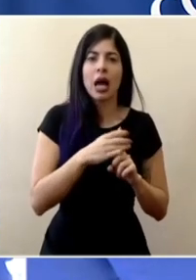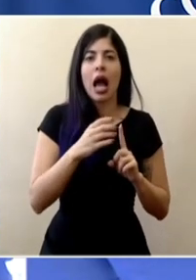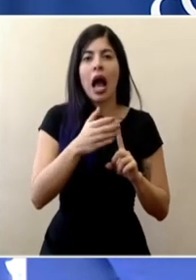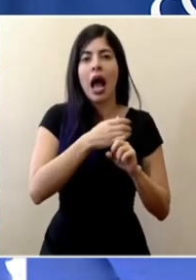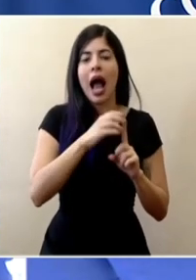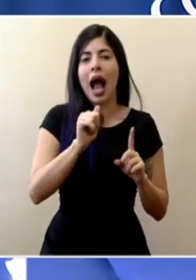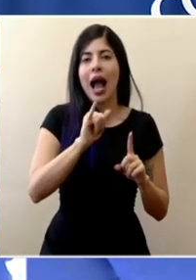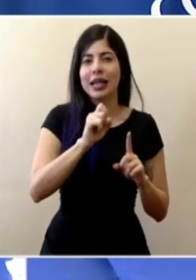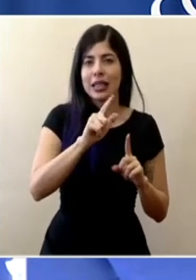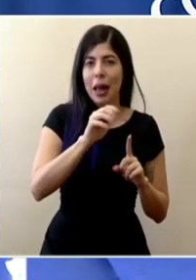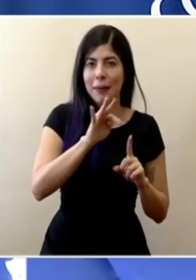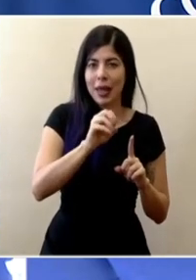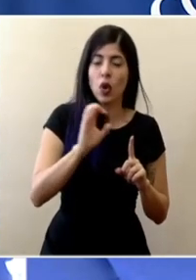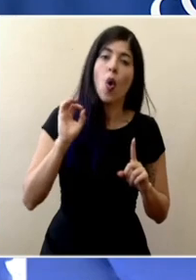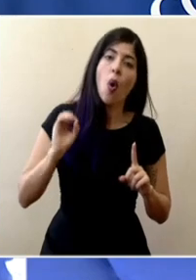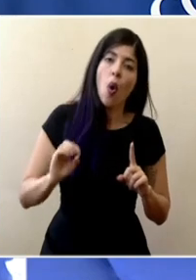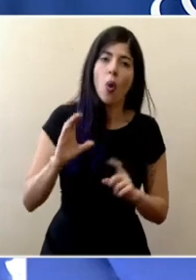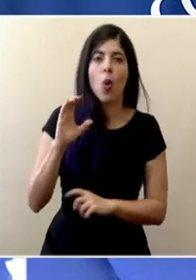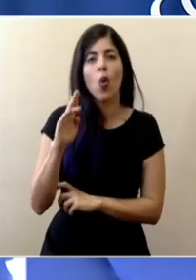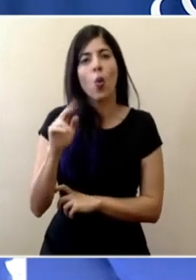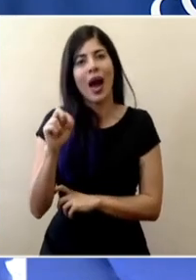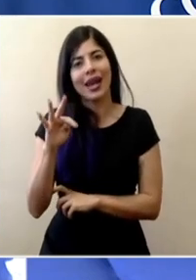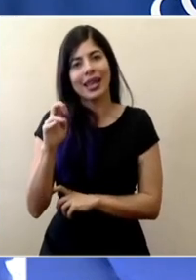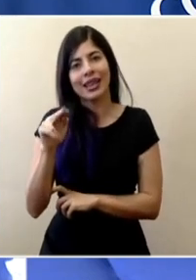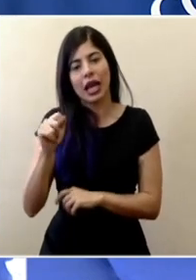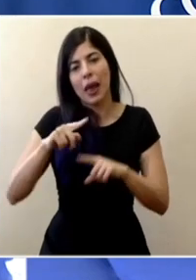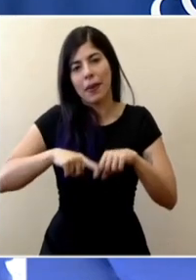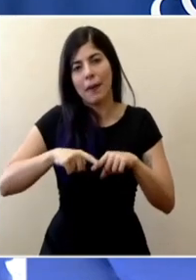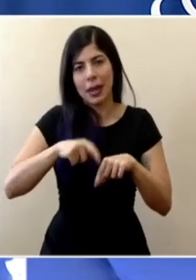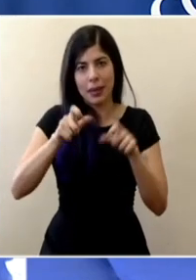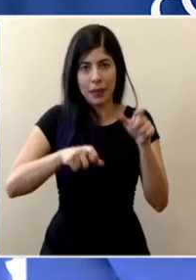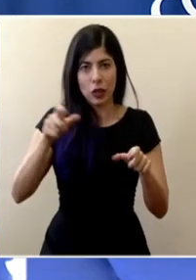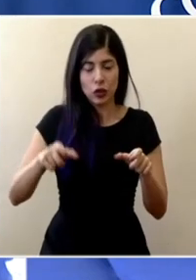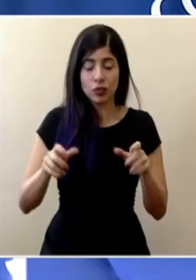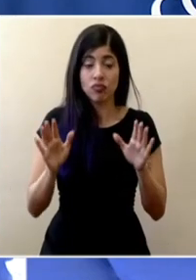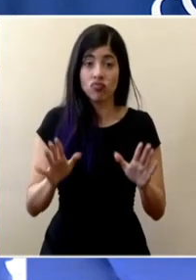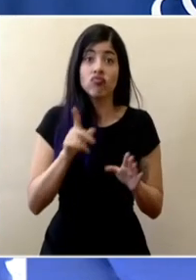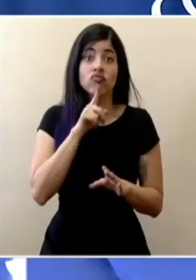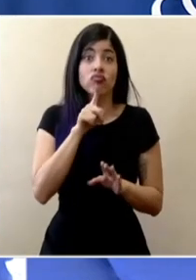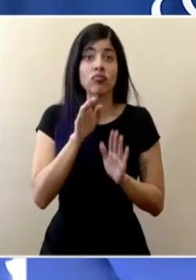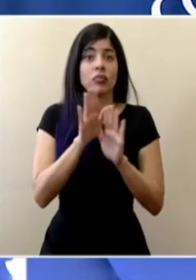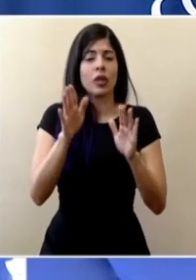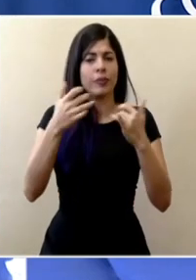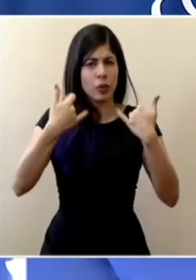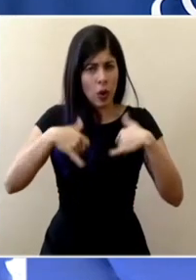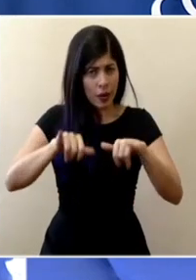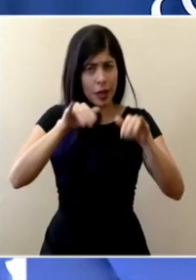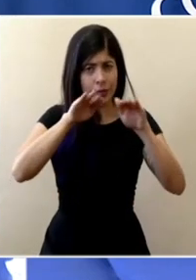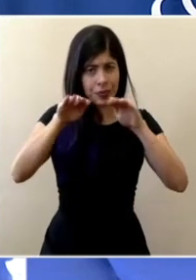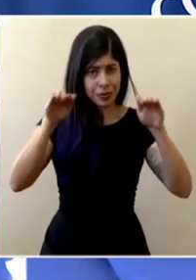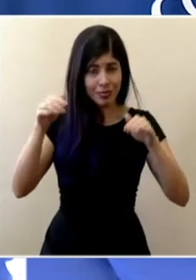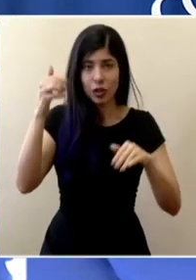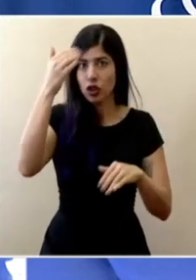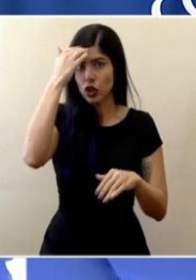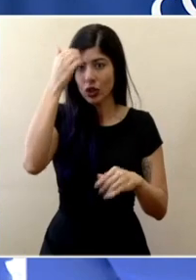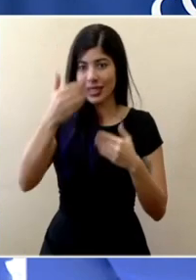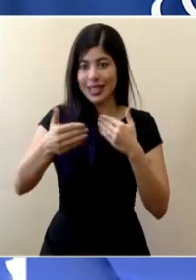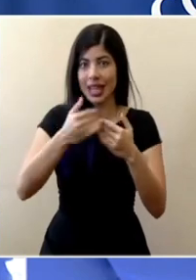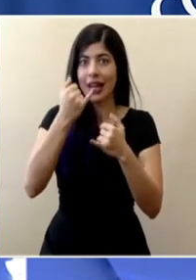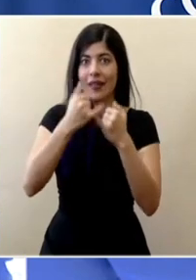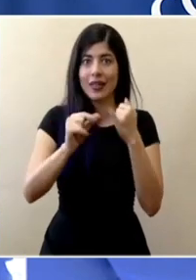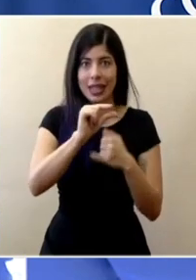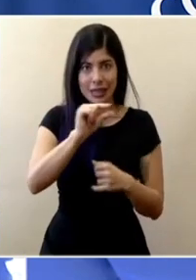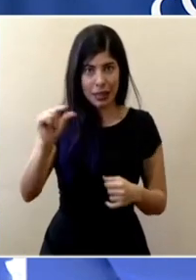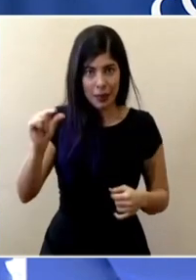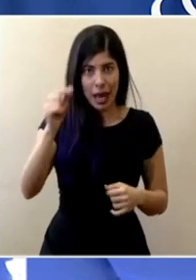que sea meritorio. Y en realidad, pues, el llamado sigue siendo. Yo sé que se acerca el fin de semana.